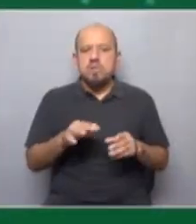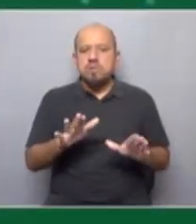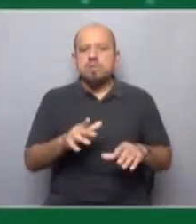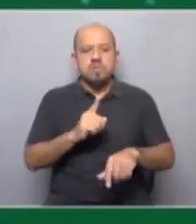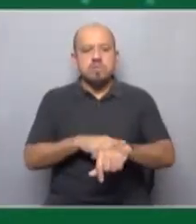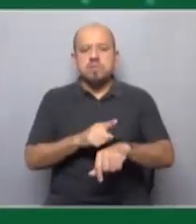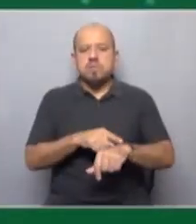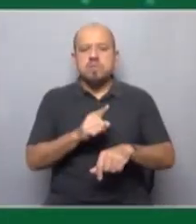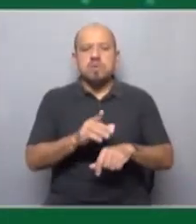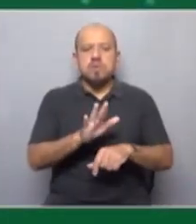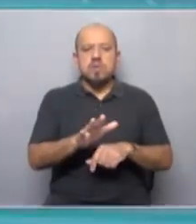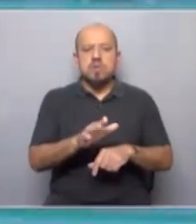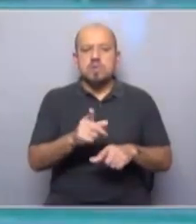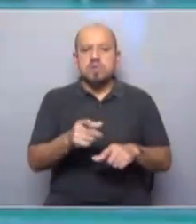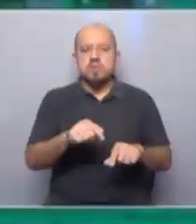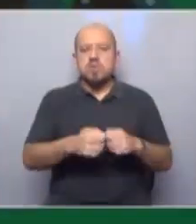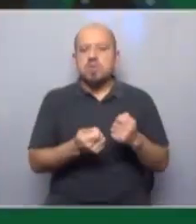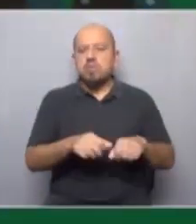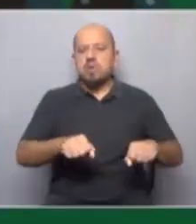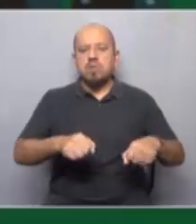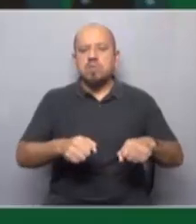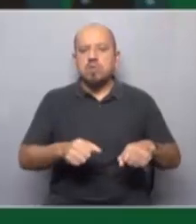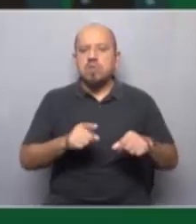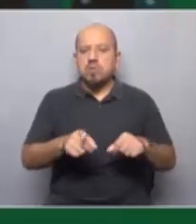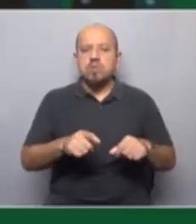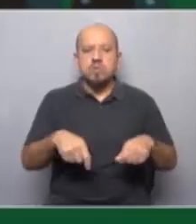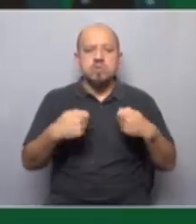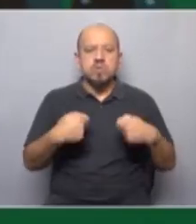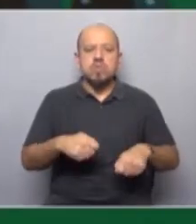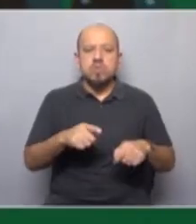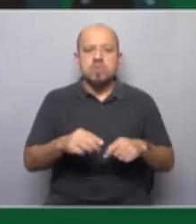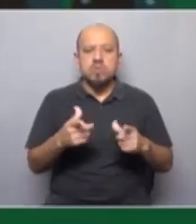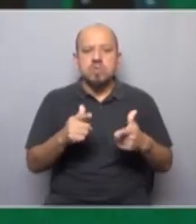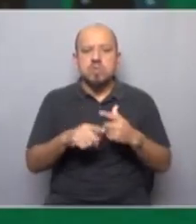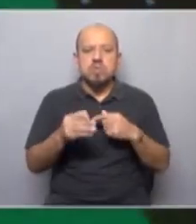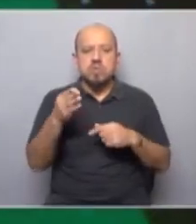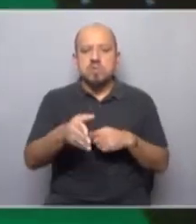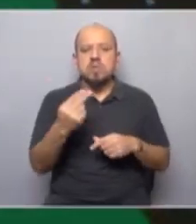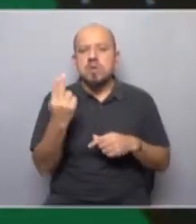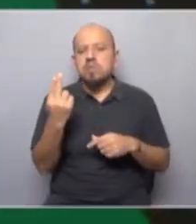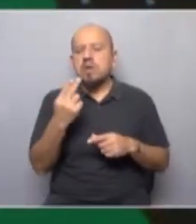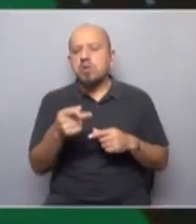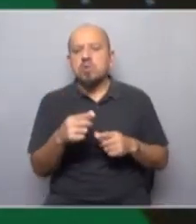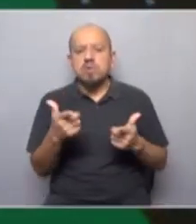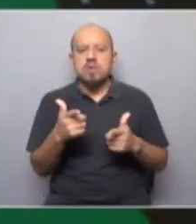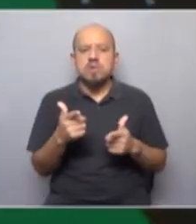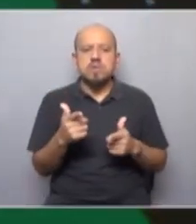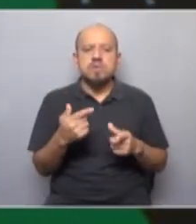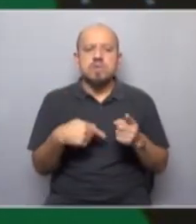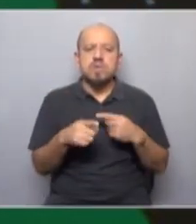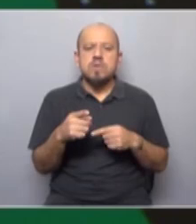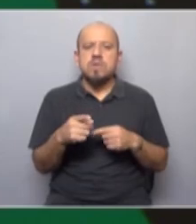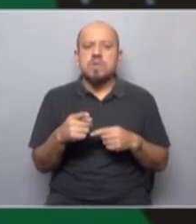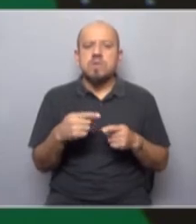horarios vos no sé qué pero se te rompe la moto te chocan y vos no tenés un seguro no tenés un lugar para ir al baño mientras estás esperando entonces en esta